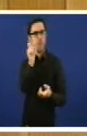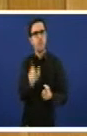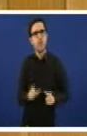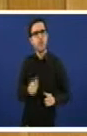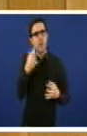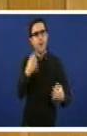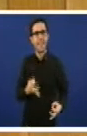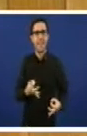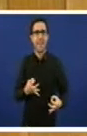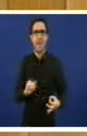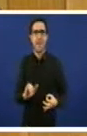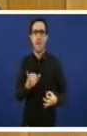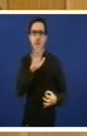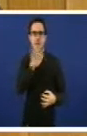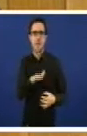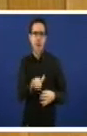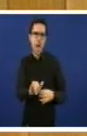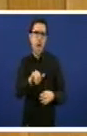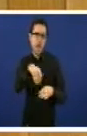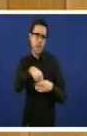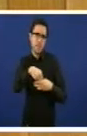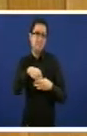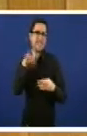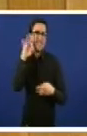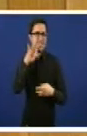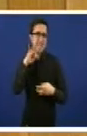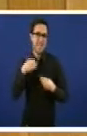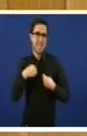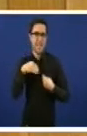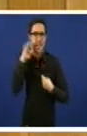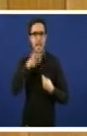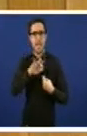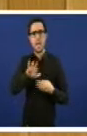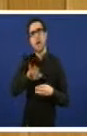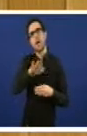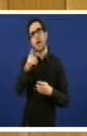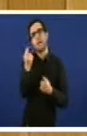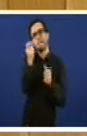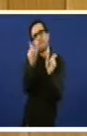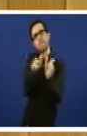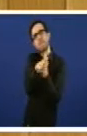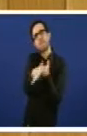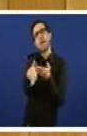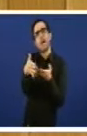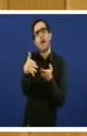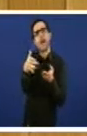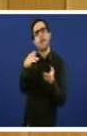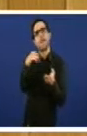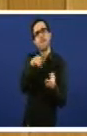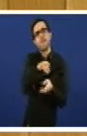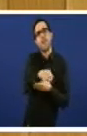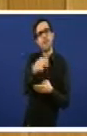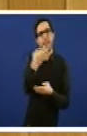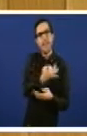ser que existe na sanidade galega que se definan claramente que se considera fraude quen se considera abuso que se